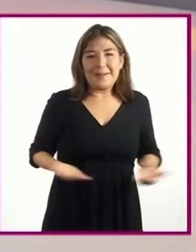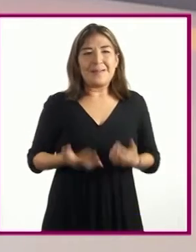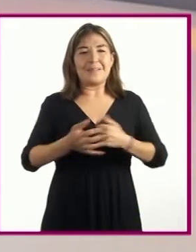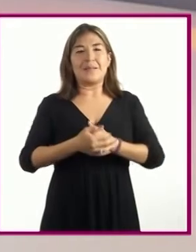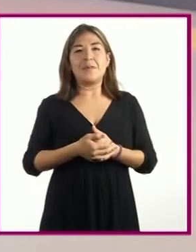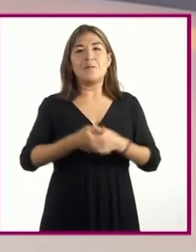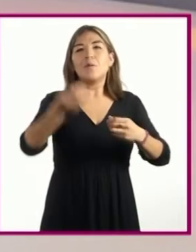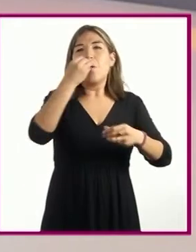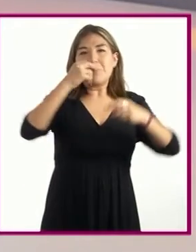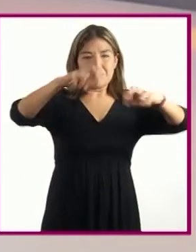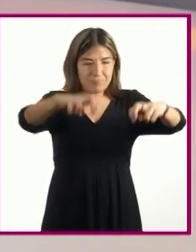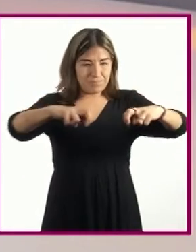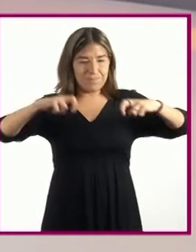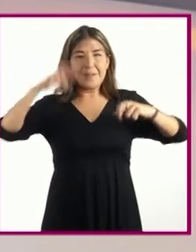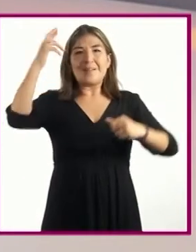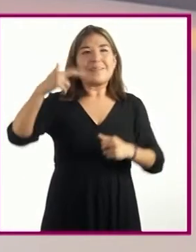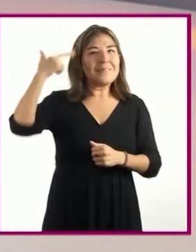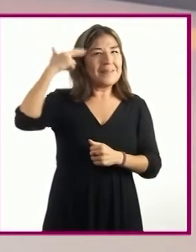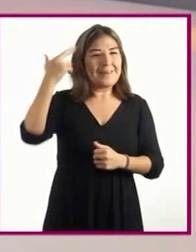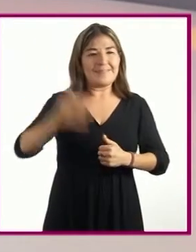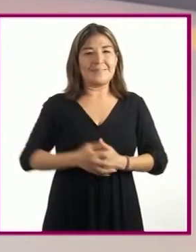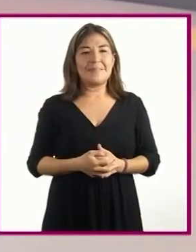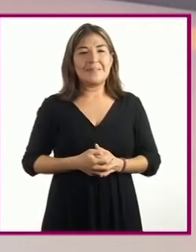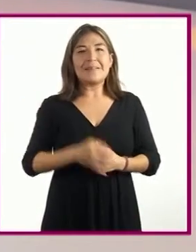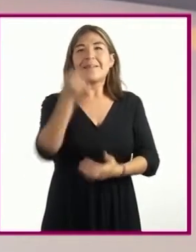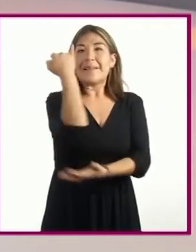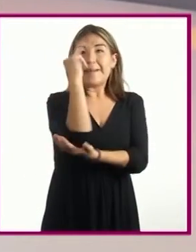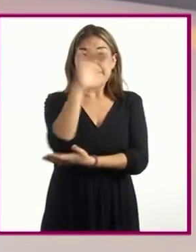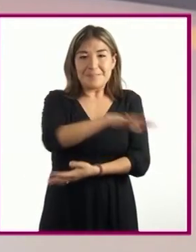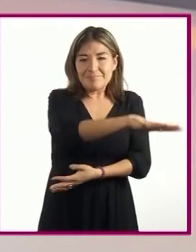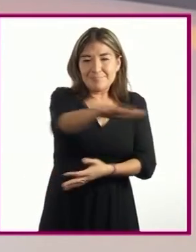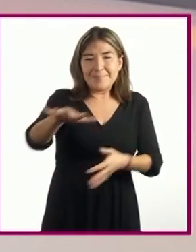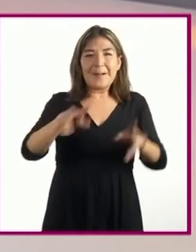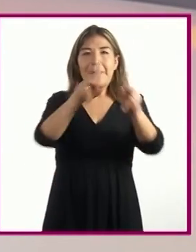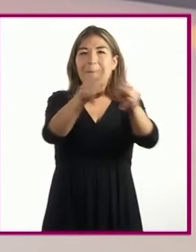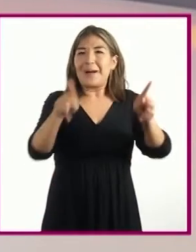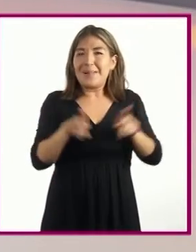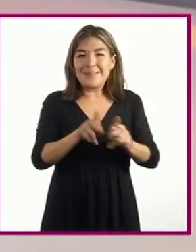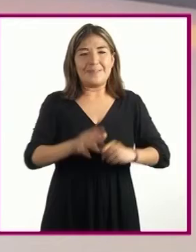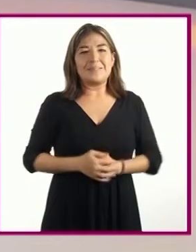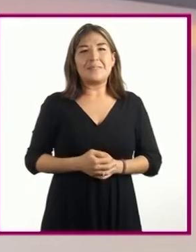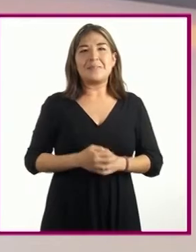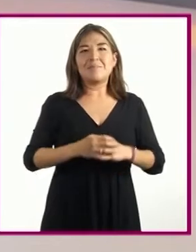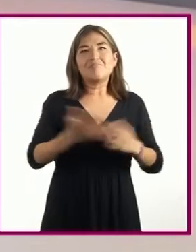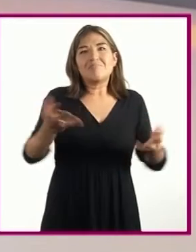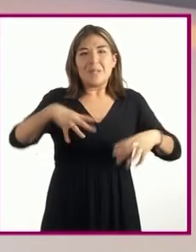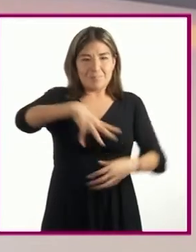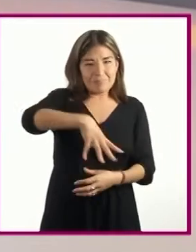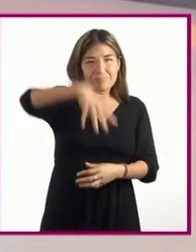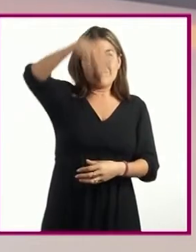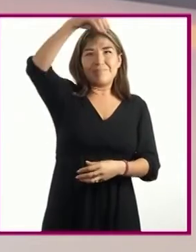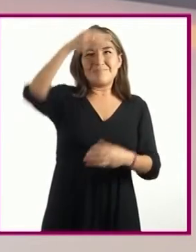el comedor de los reyes, los jardines del palacio, una torre.